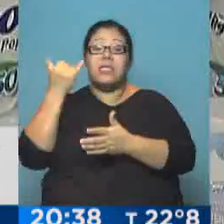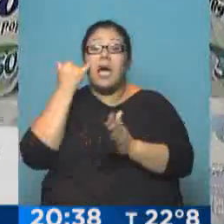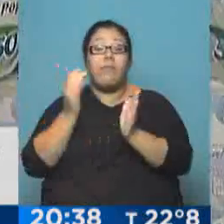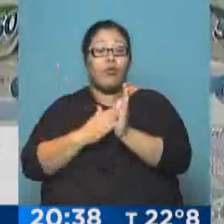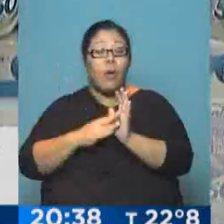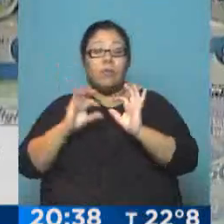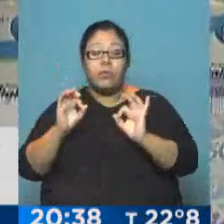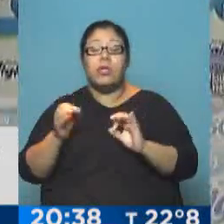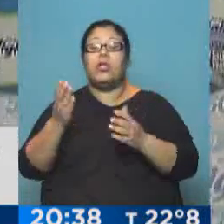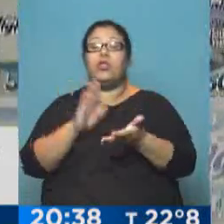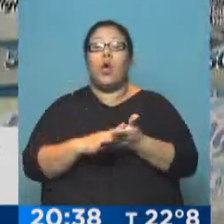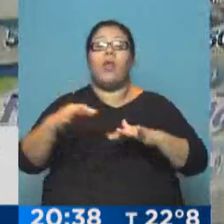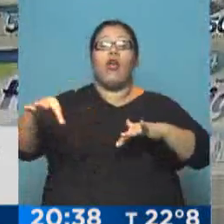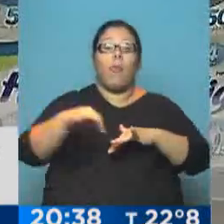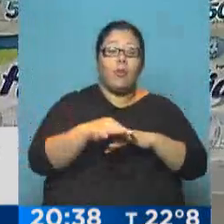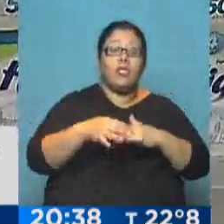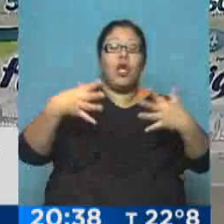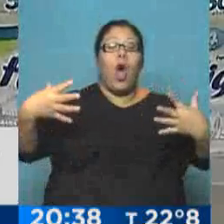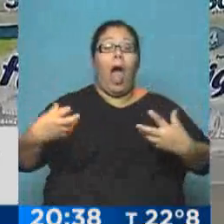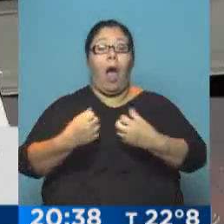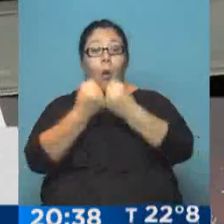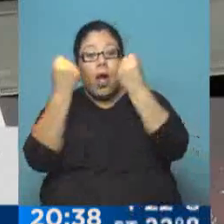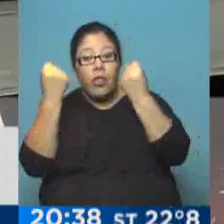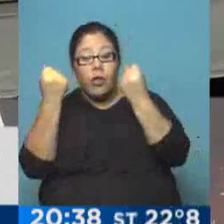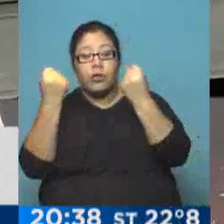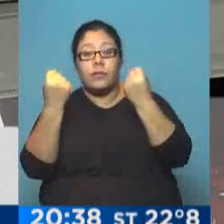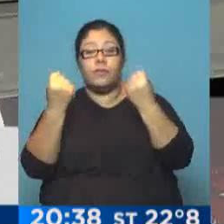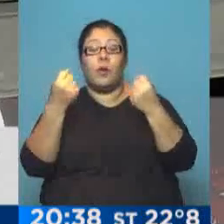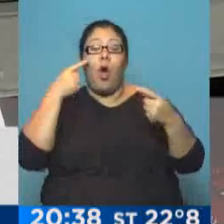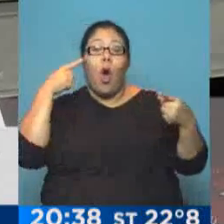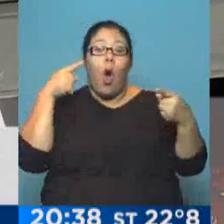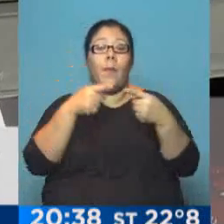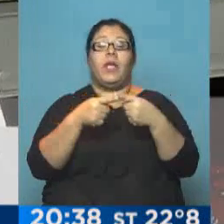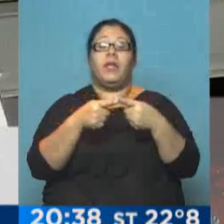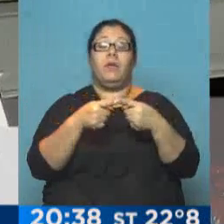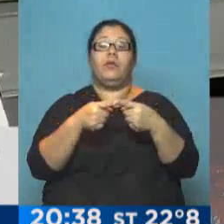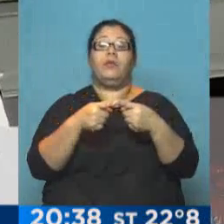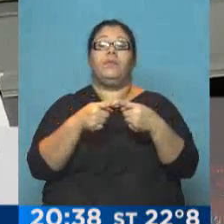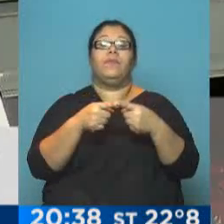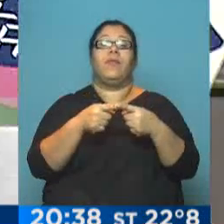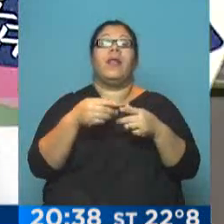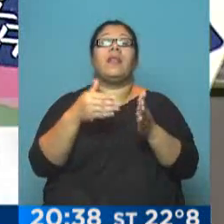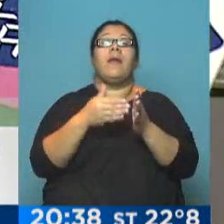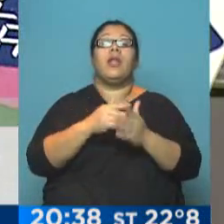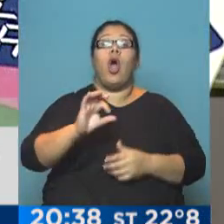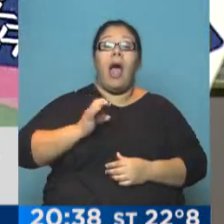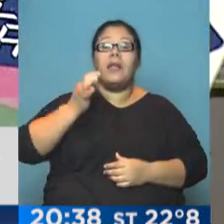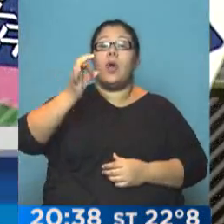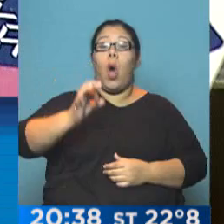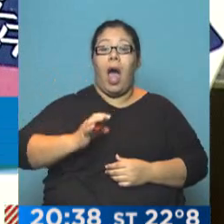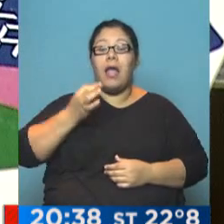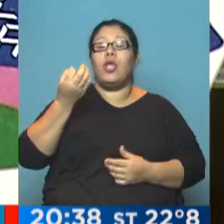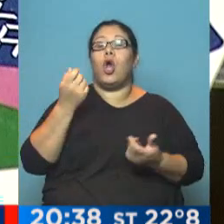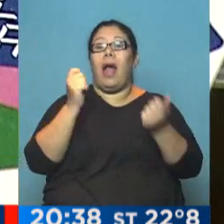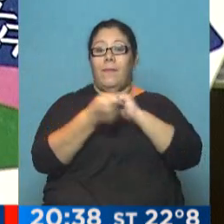ver con compromisos, con acuerdos sociales y con metas que van descendiendo año a año. Calculamos